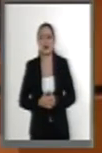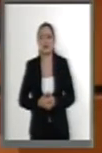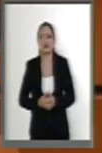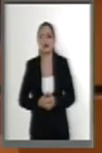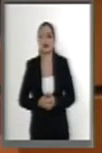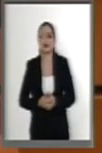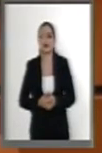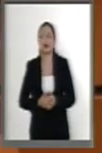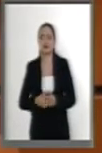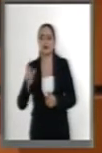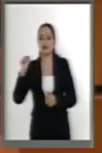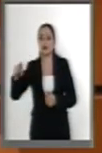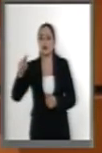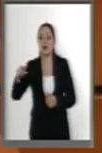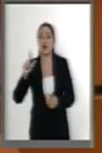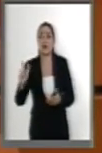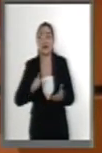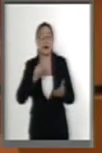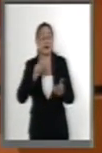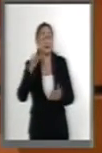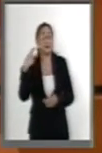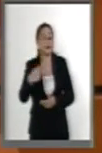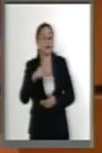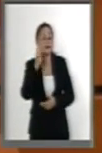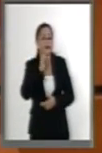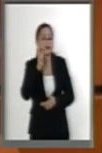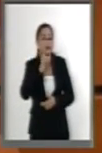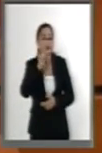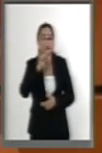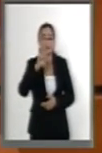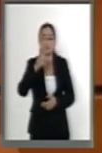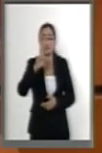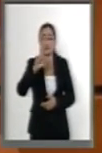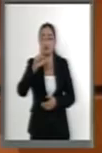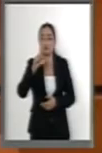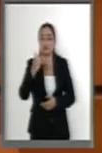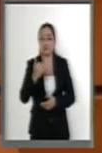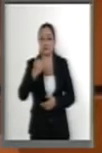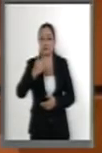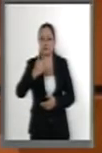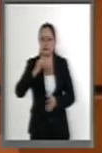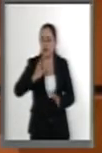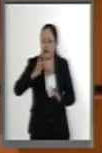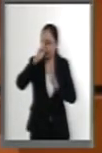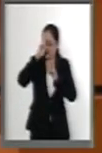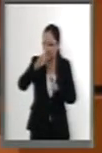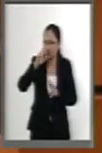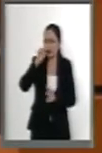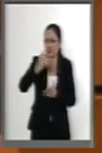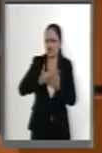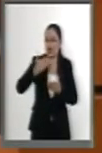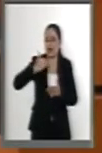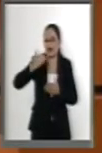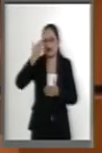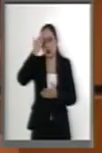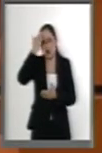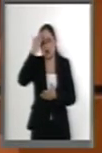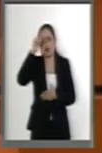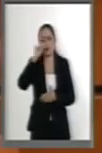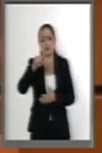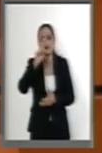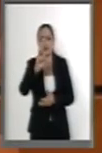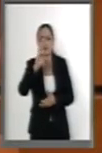Lo mismo con Arely, vuelvo a expresar mi respeto hacia ella, la conocí en la Suprema Corte de Justicia como secretaria